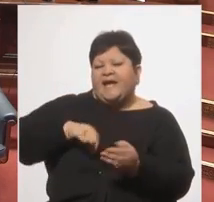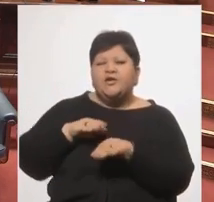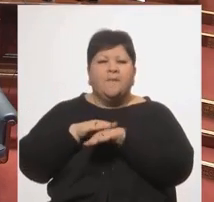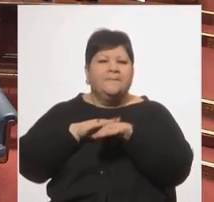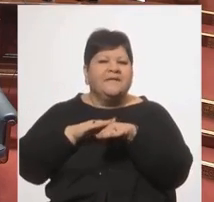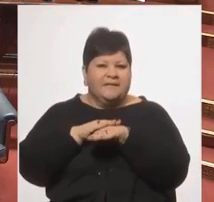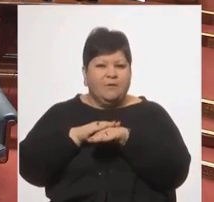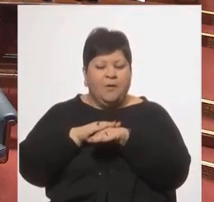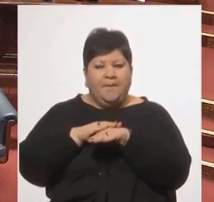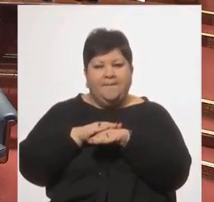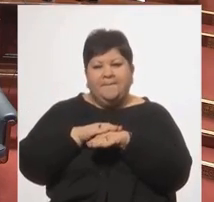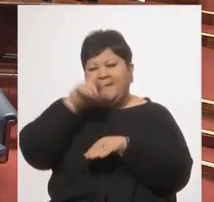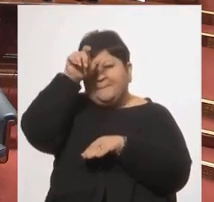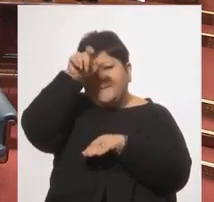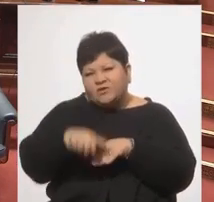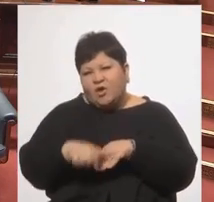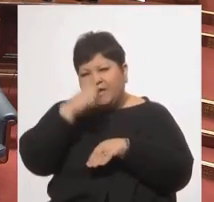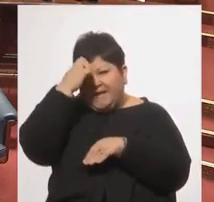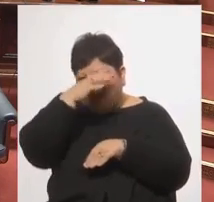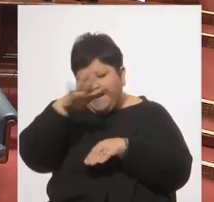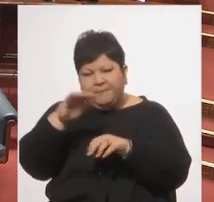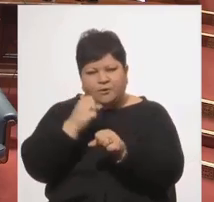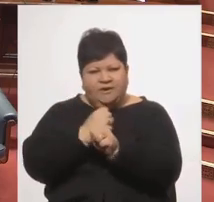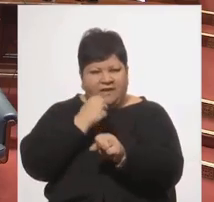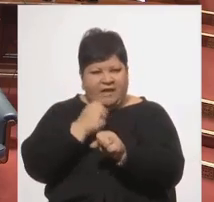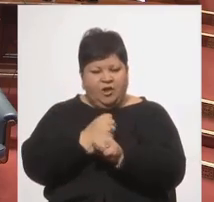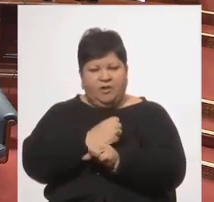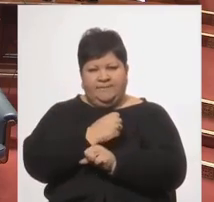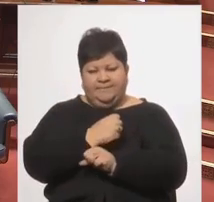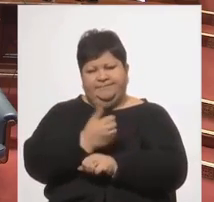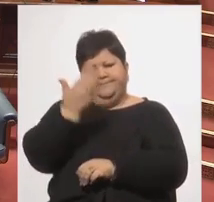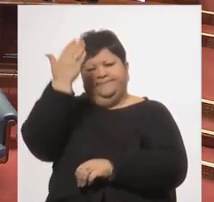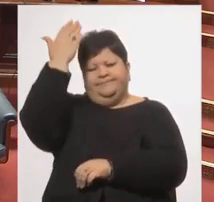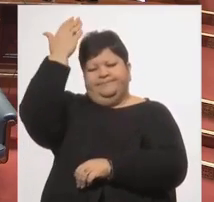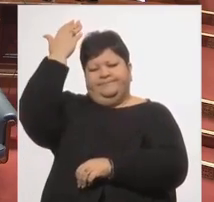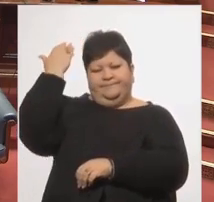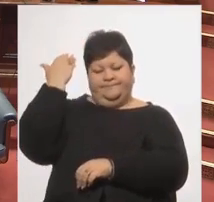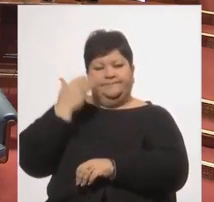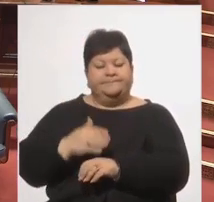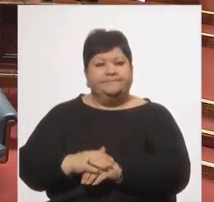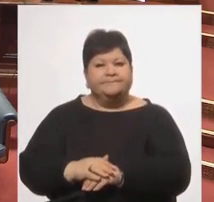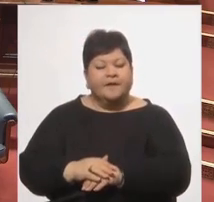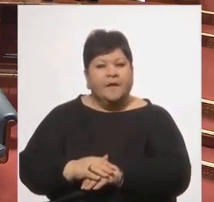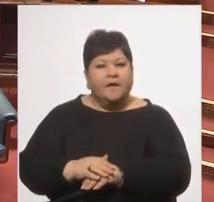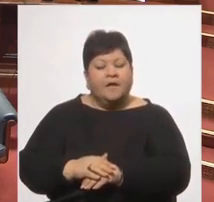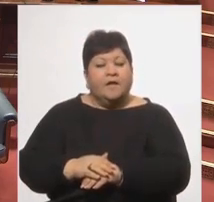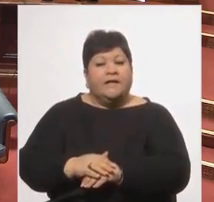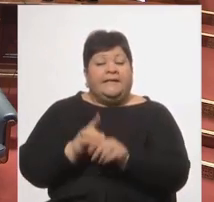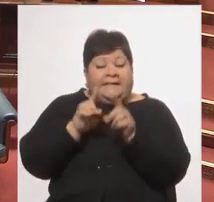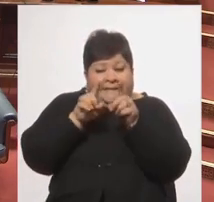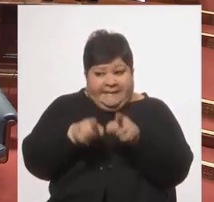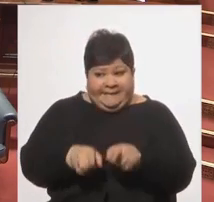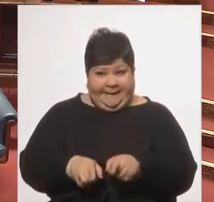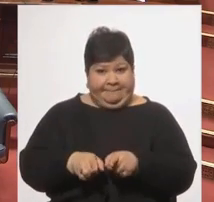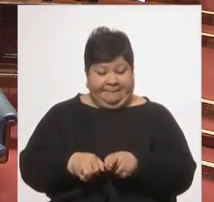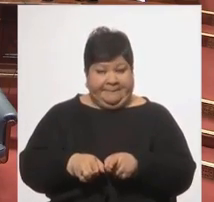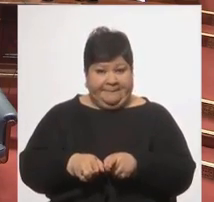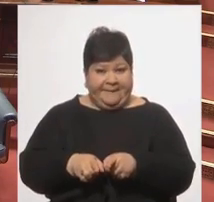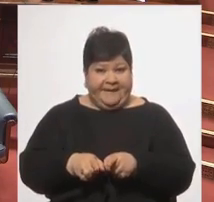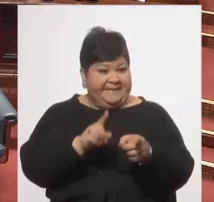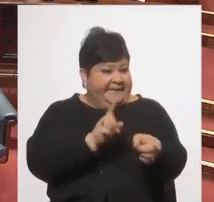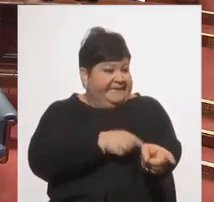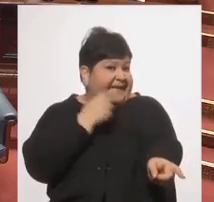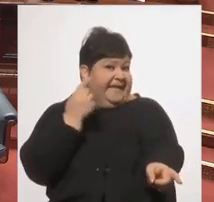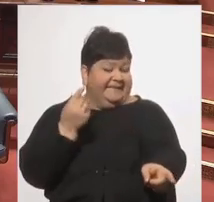paisano rural allá por el 1860. Y junto con eso, entroncarlo con las tradiciones